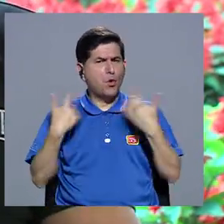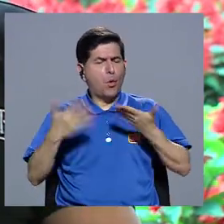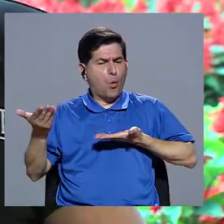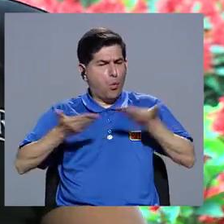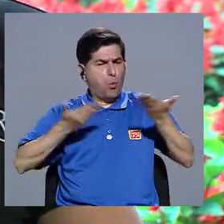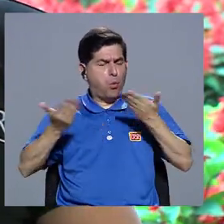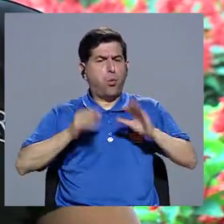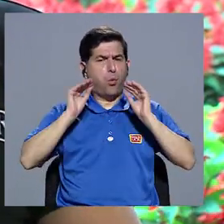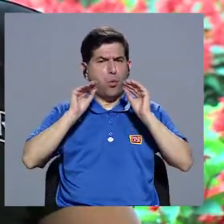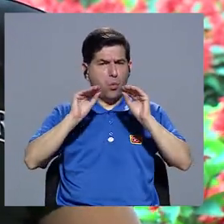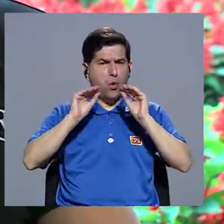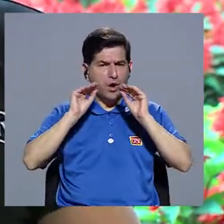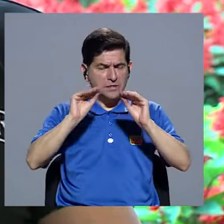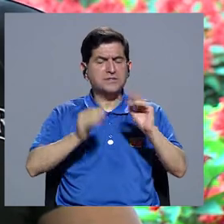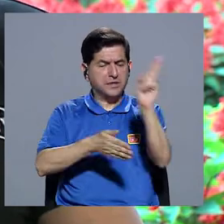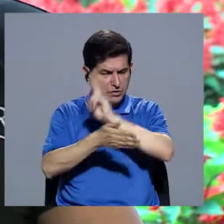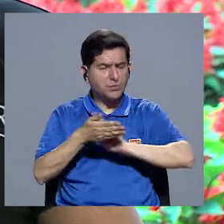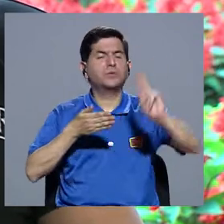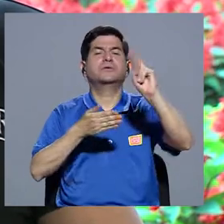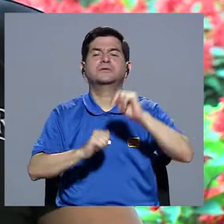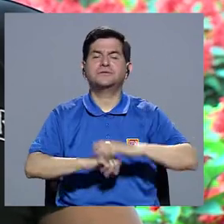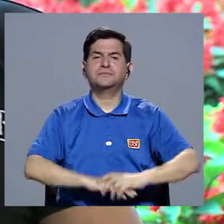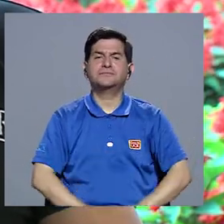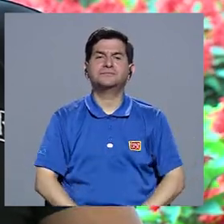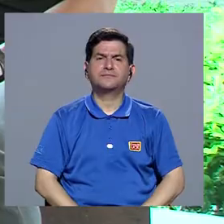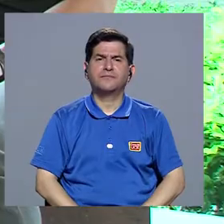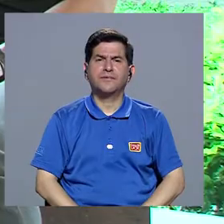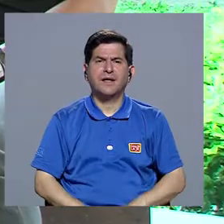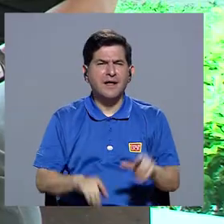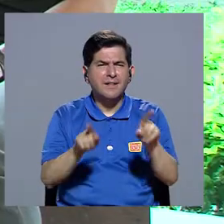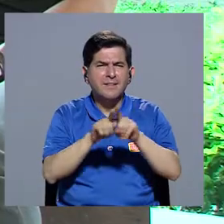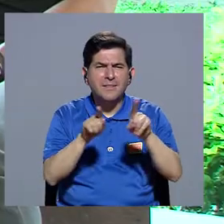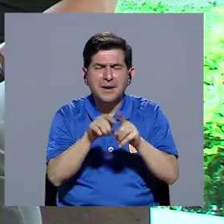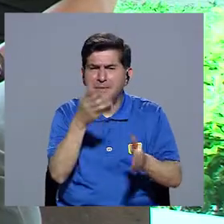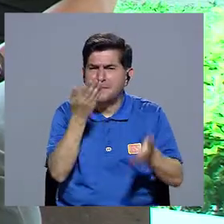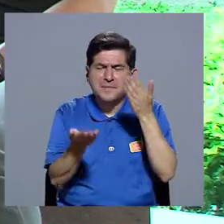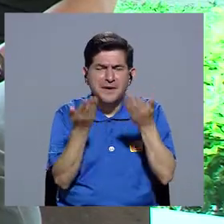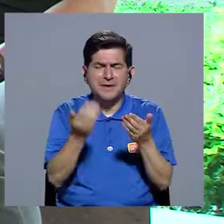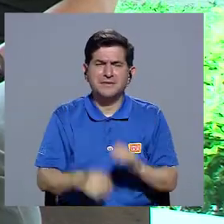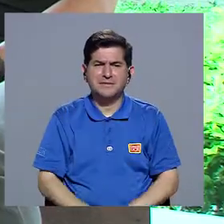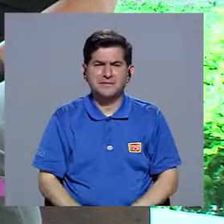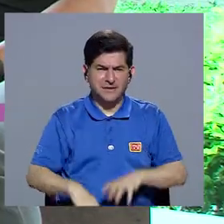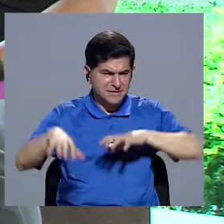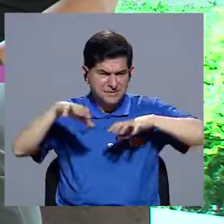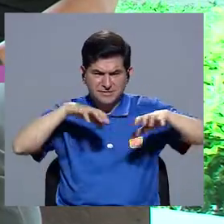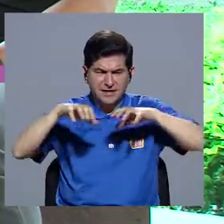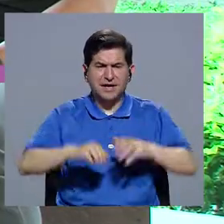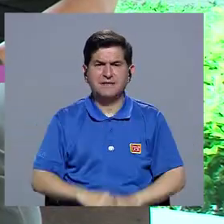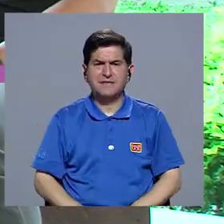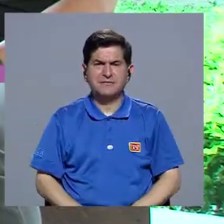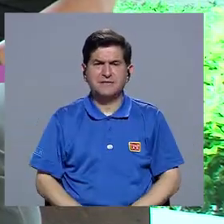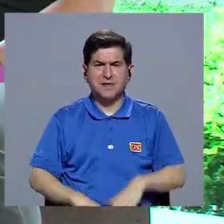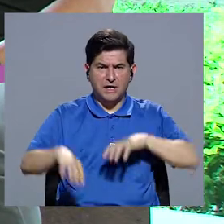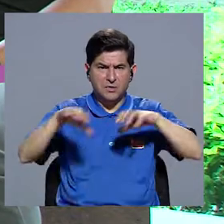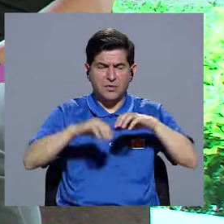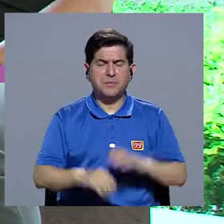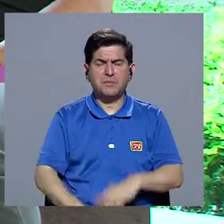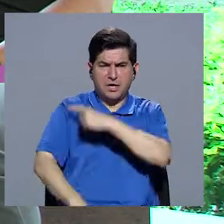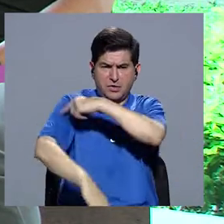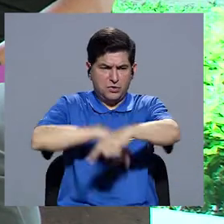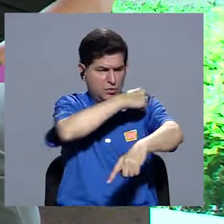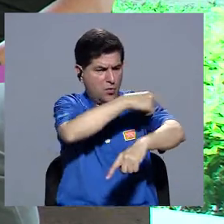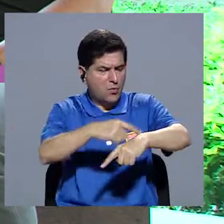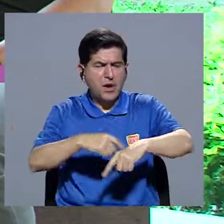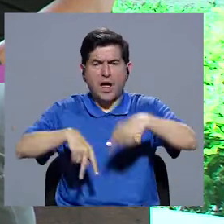montón para mis clases que he tenido en la universidad. Y se pueden hacer, por ejemplo, también ejercicios de alternar movimientos como brazos y